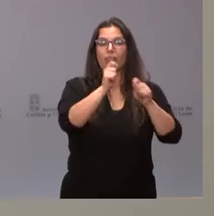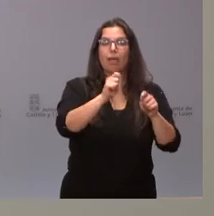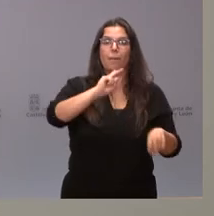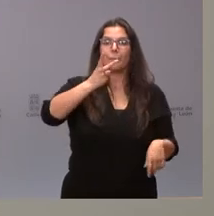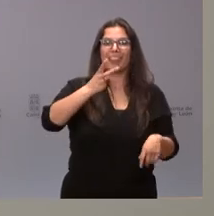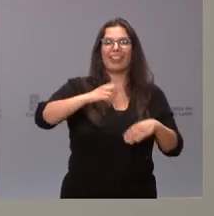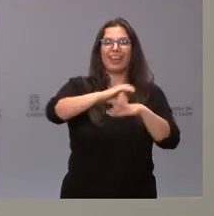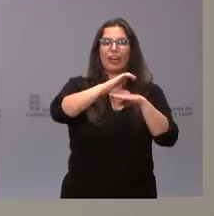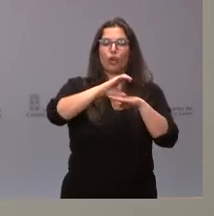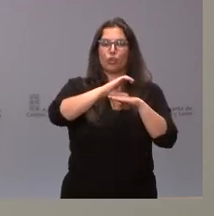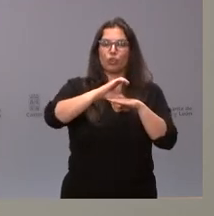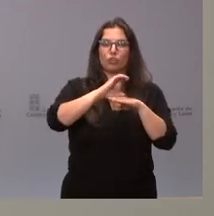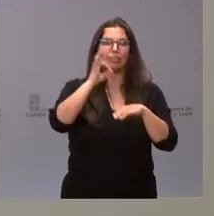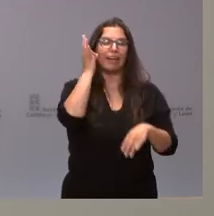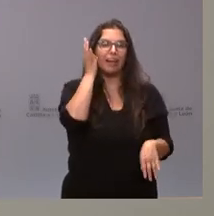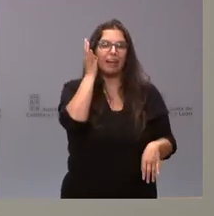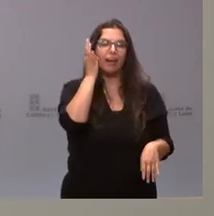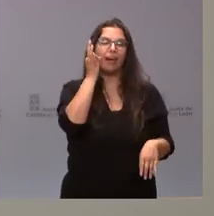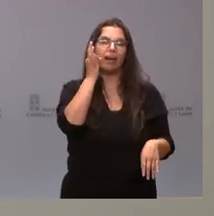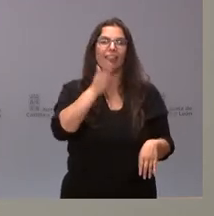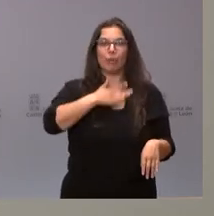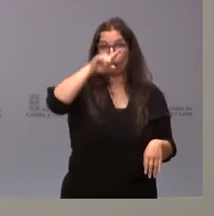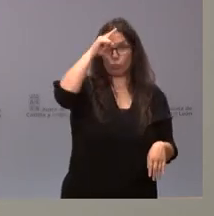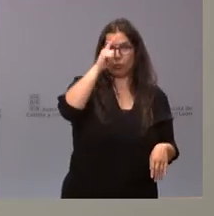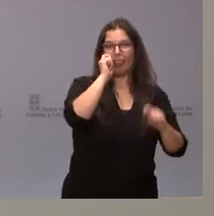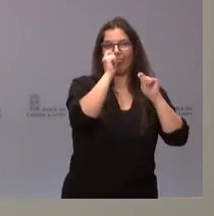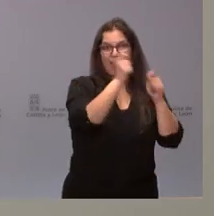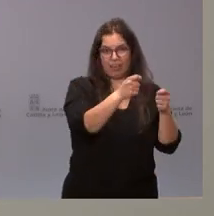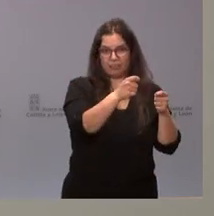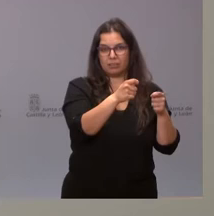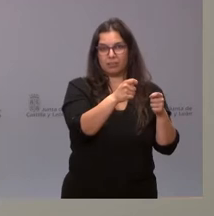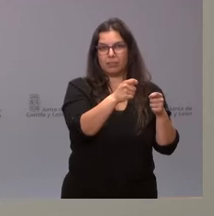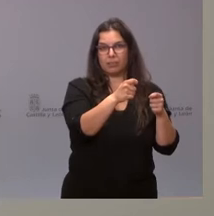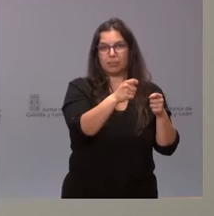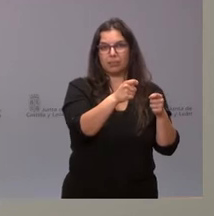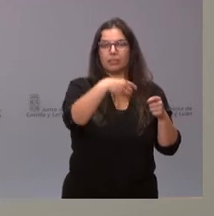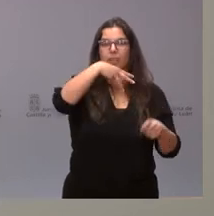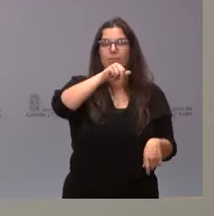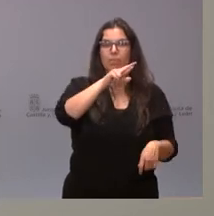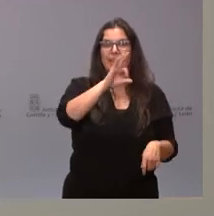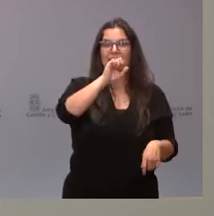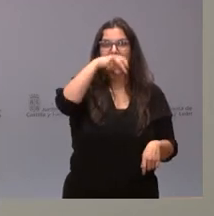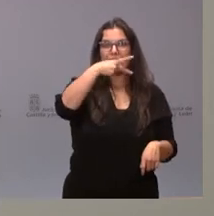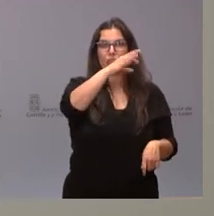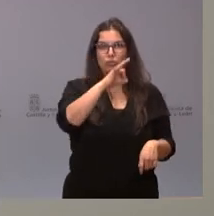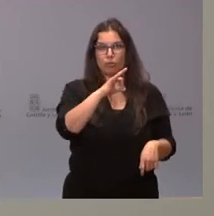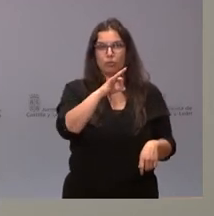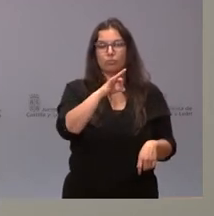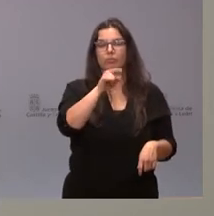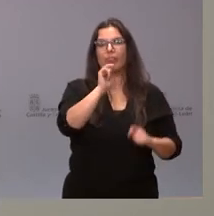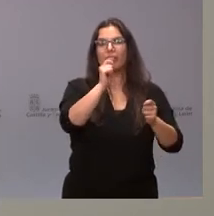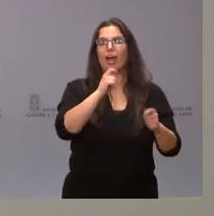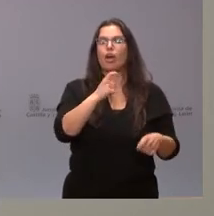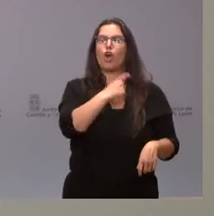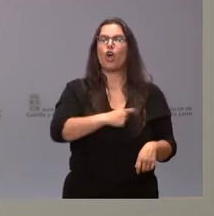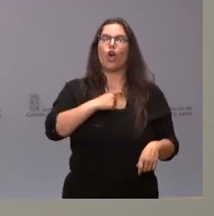Viceconsejera de Cultura y, en este caso, en Mar Sancho, que será Comisionada para la Lengua Española.